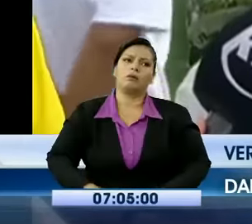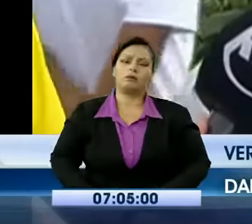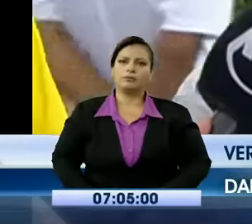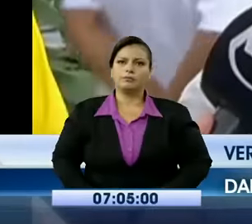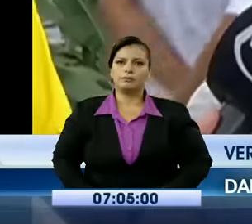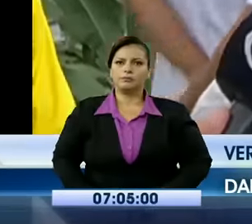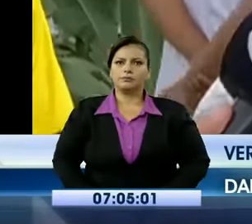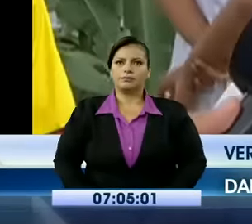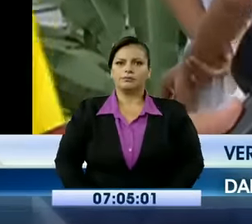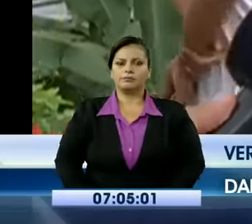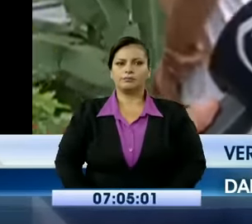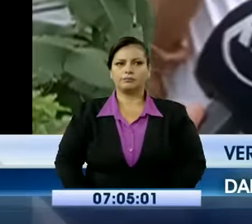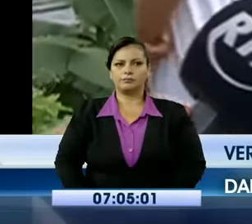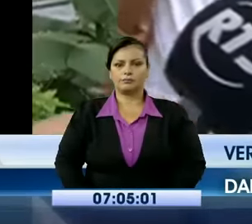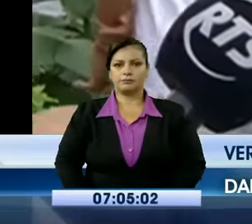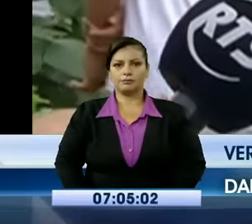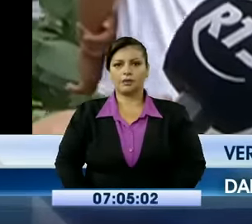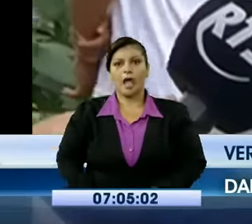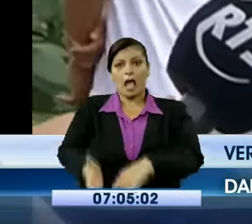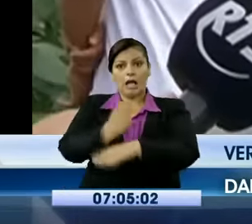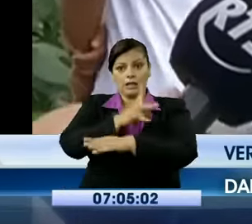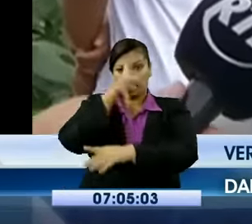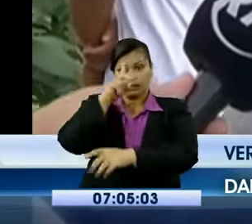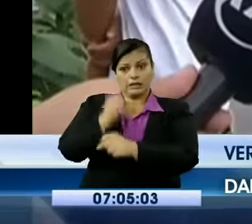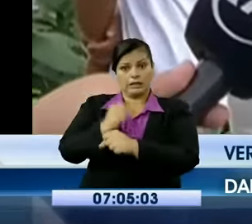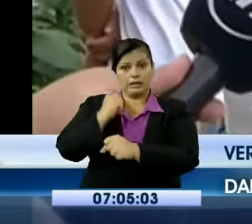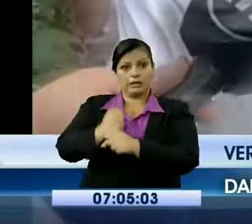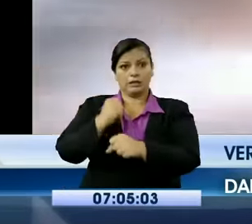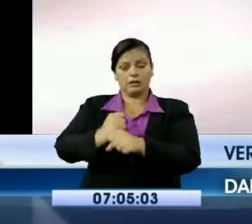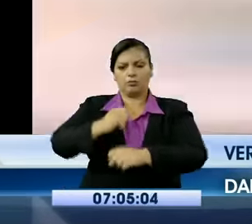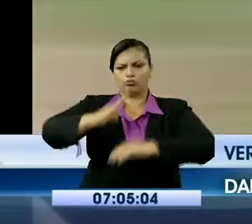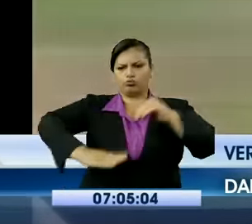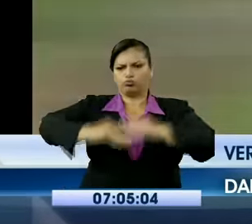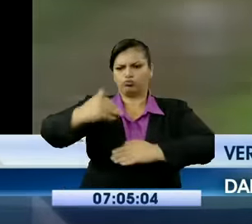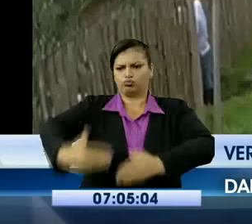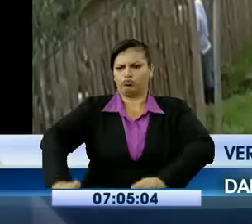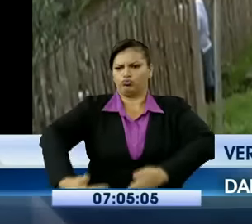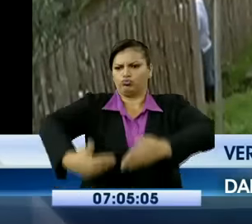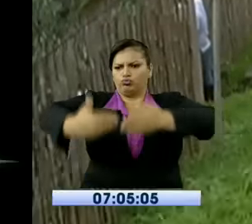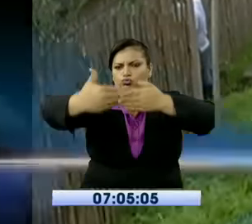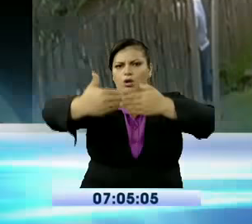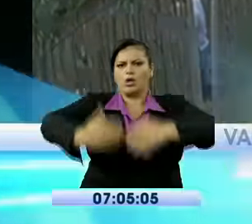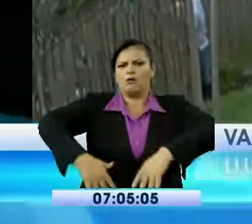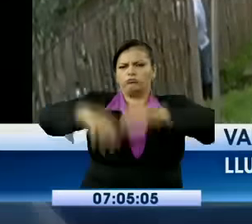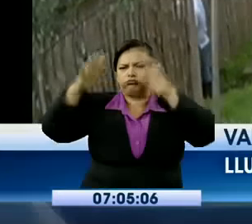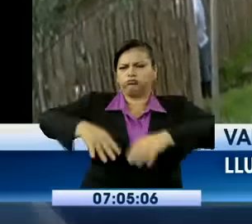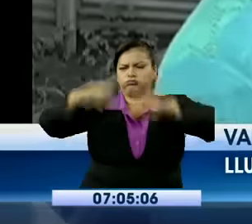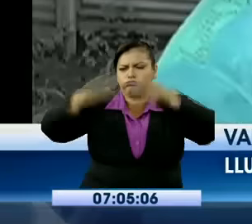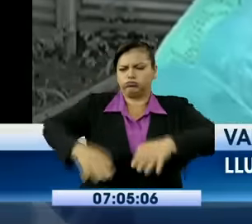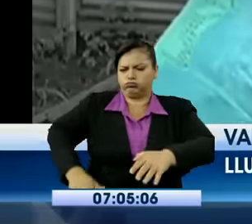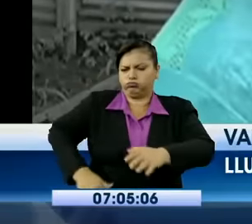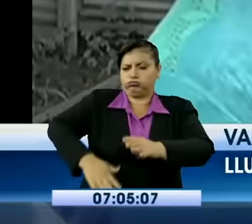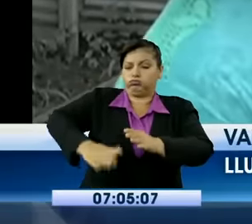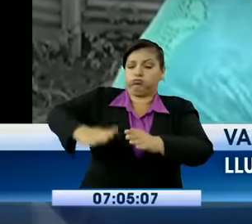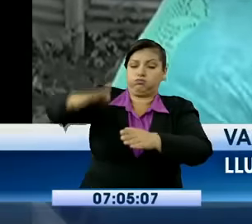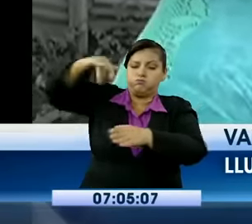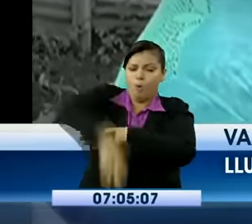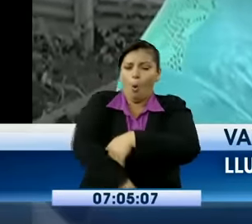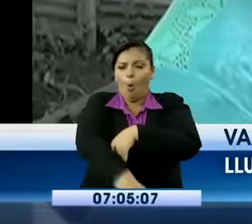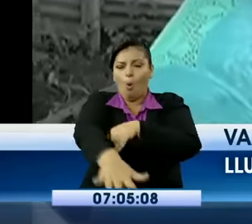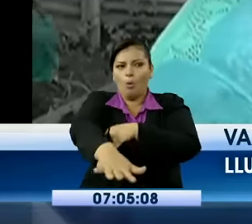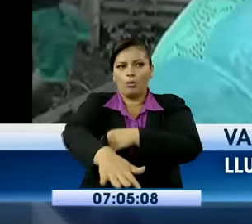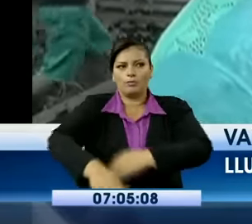y el agua se vino por toneladas hacia acá. Por otra parte, en la cooperativa Valerio Estacio Bloque 5,